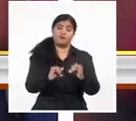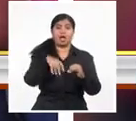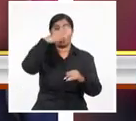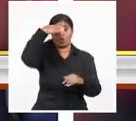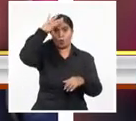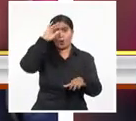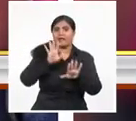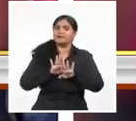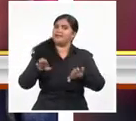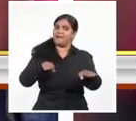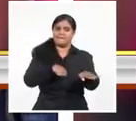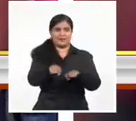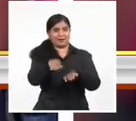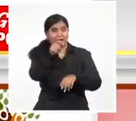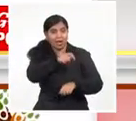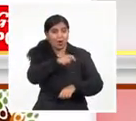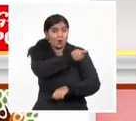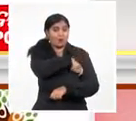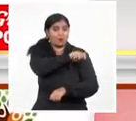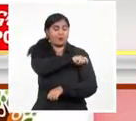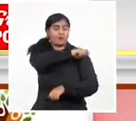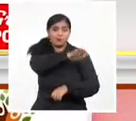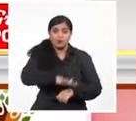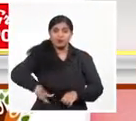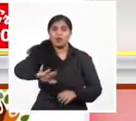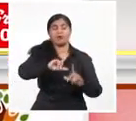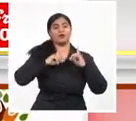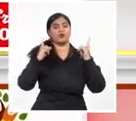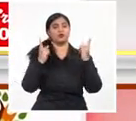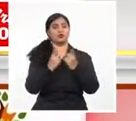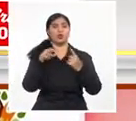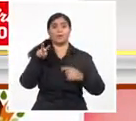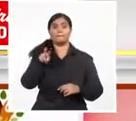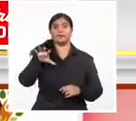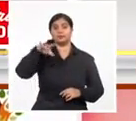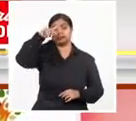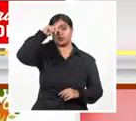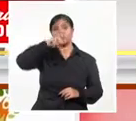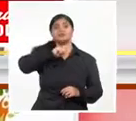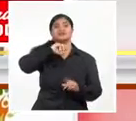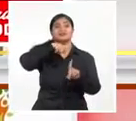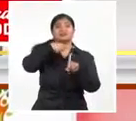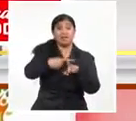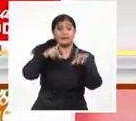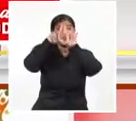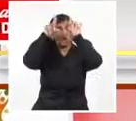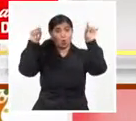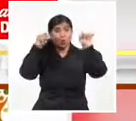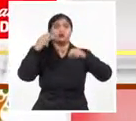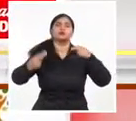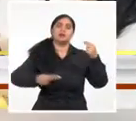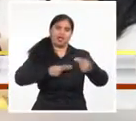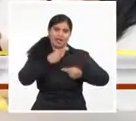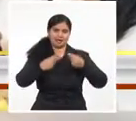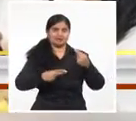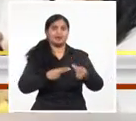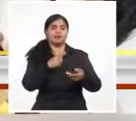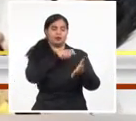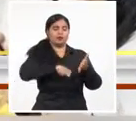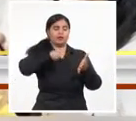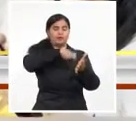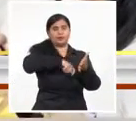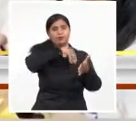alista para la votación popular del 25 de septiembre. Este domingo se efectuó la prueba dinámica en todo el país de manera satisfactoria.